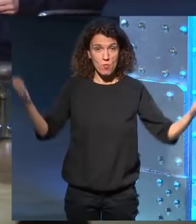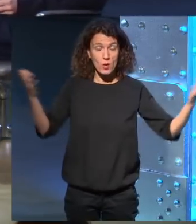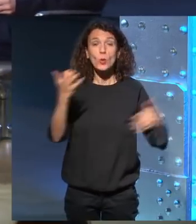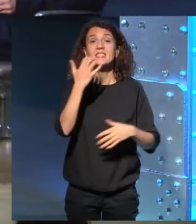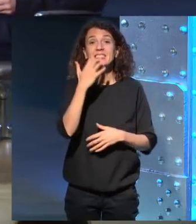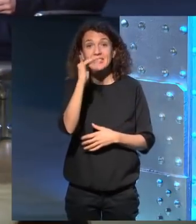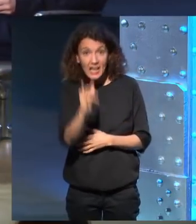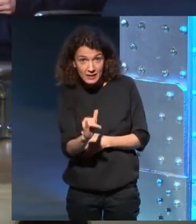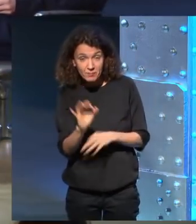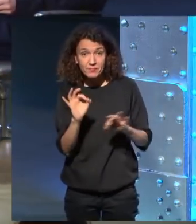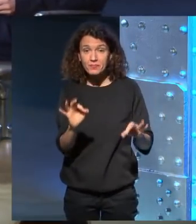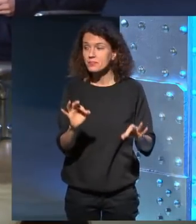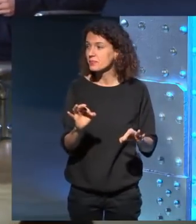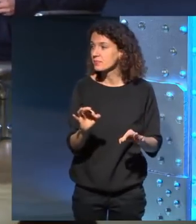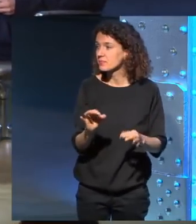si las hay